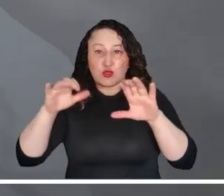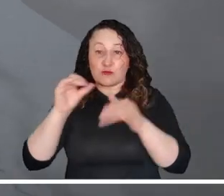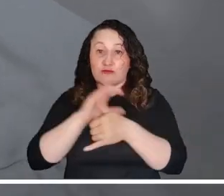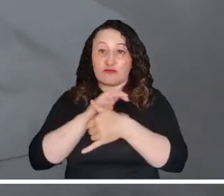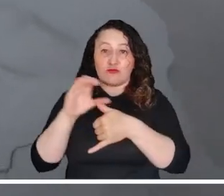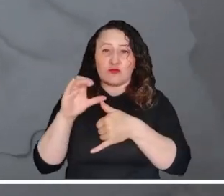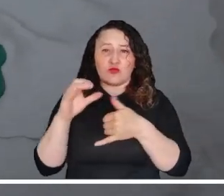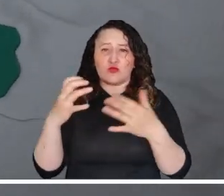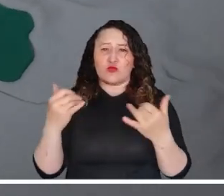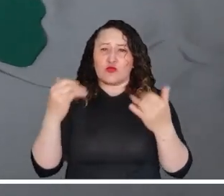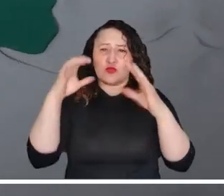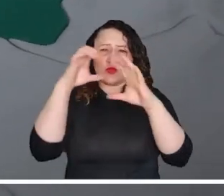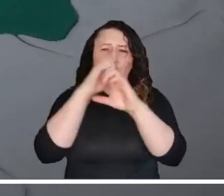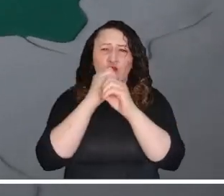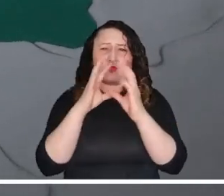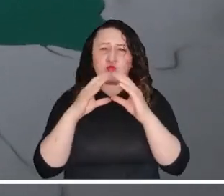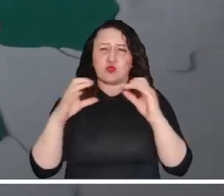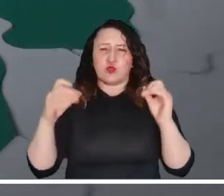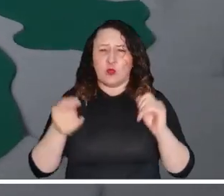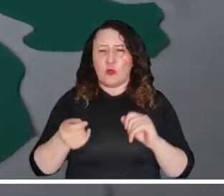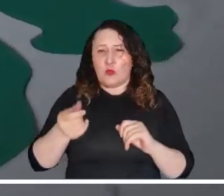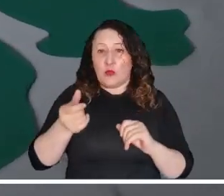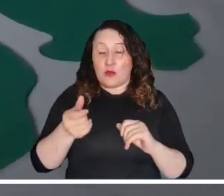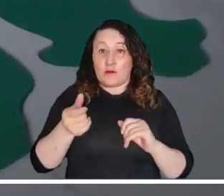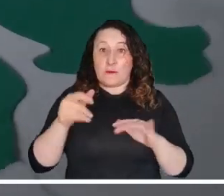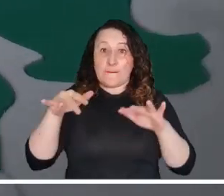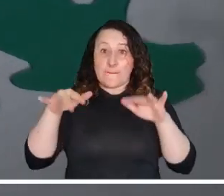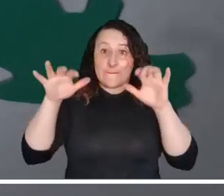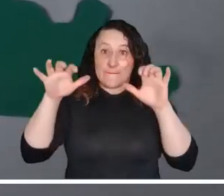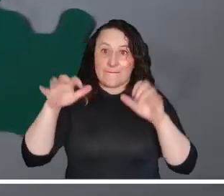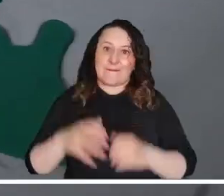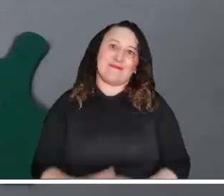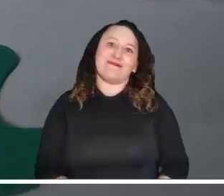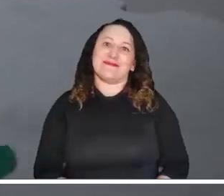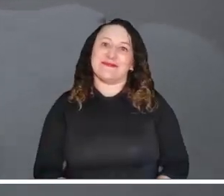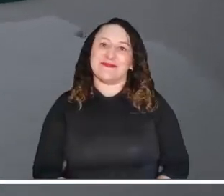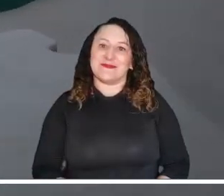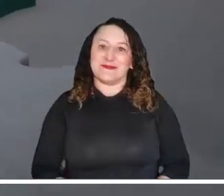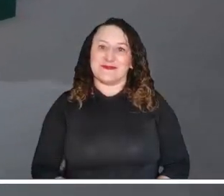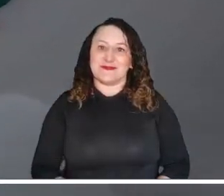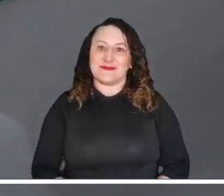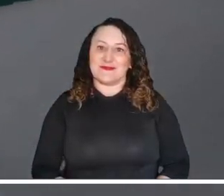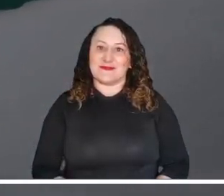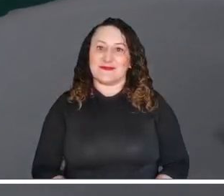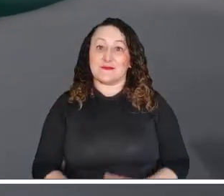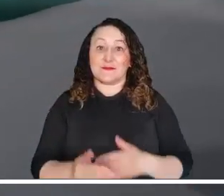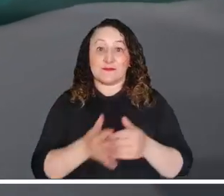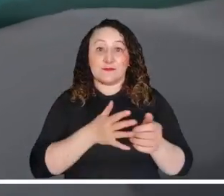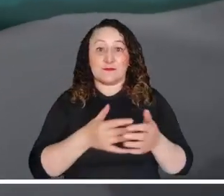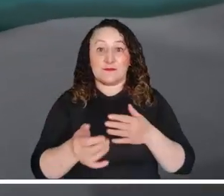Después de una tarde lluviosa, el Caribe entra en la noche con poca nubosidad y tiempo seco.